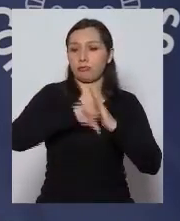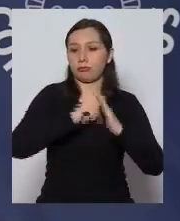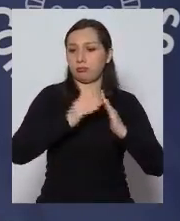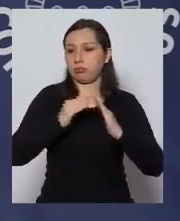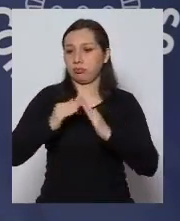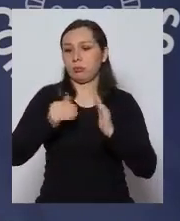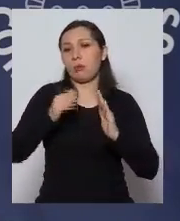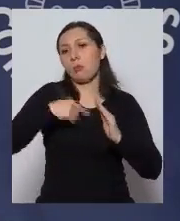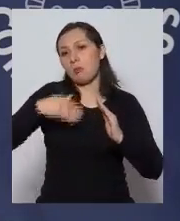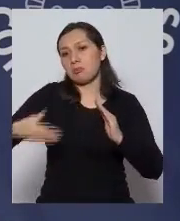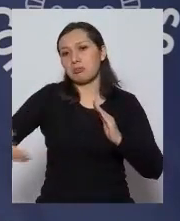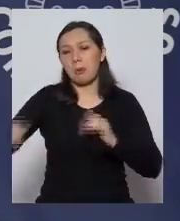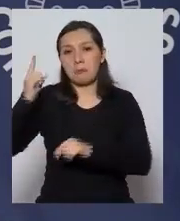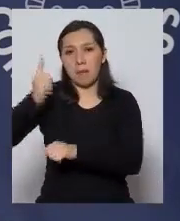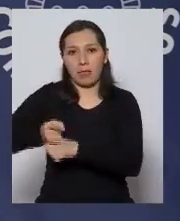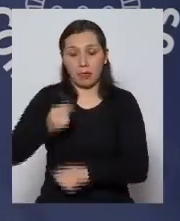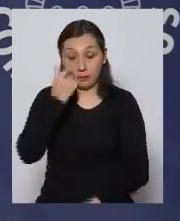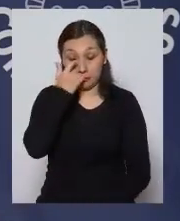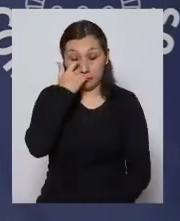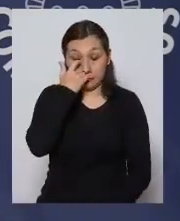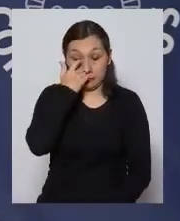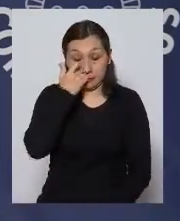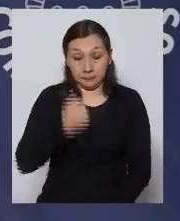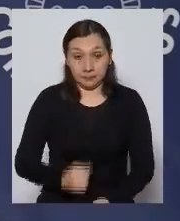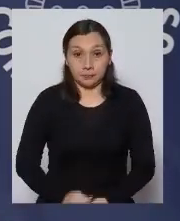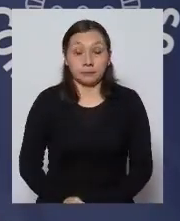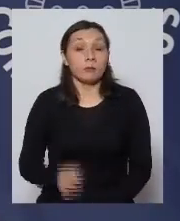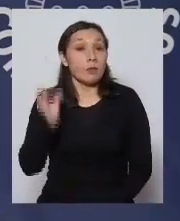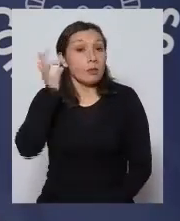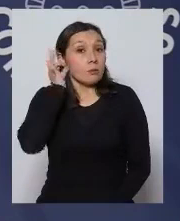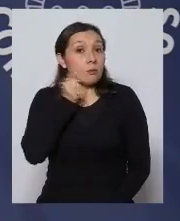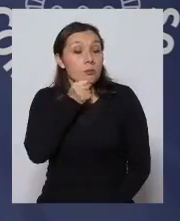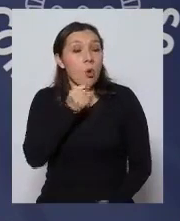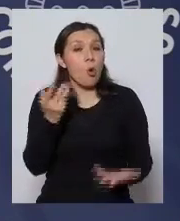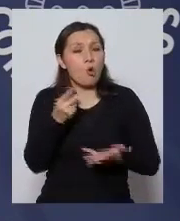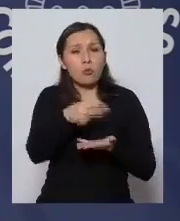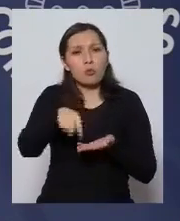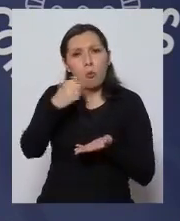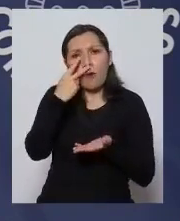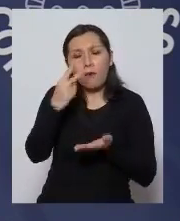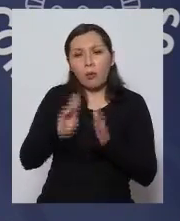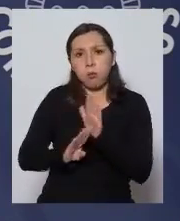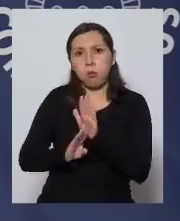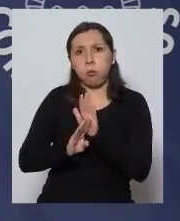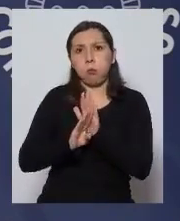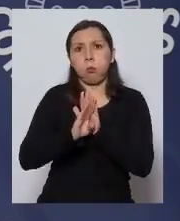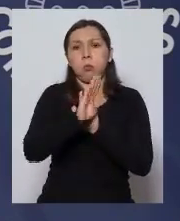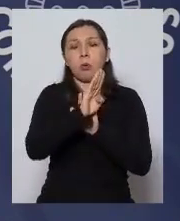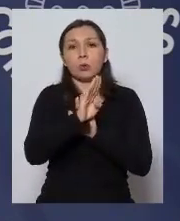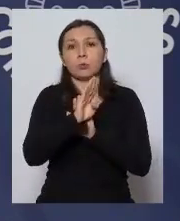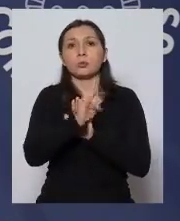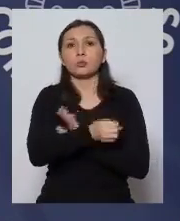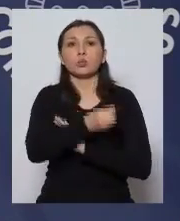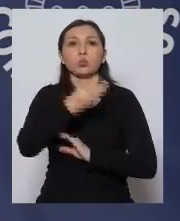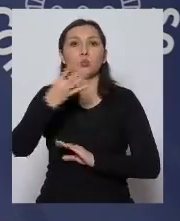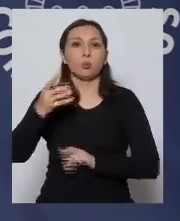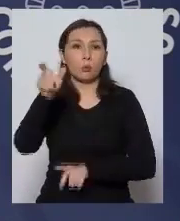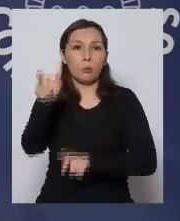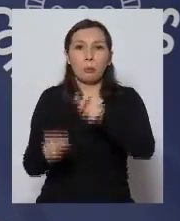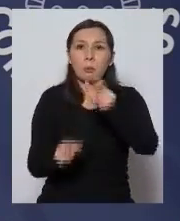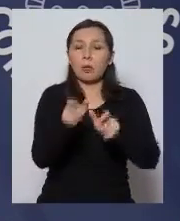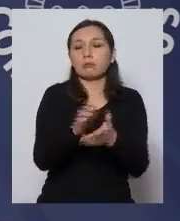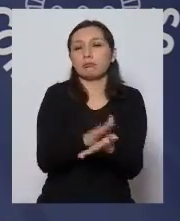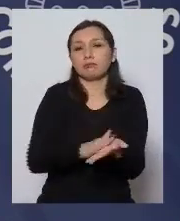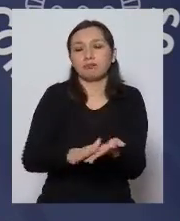cuarentena que está mandada Ministro ¿cómo ve que se haya disparado tanto la cantidad de